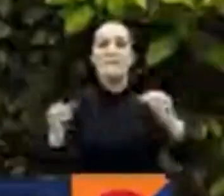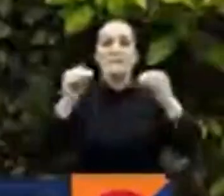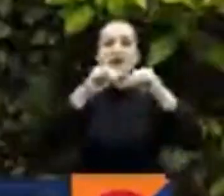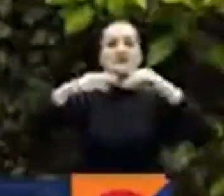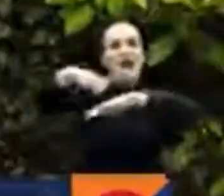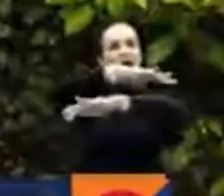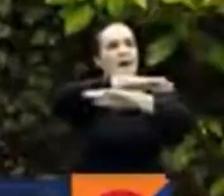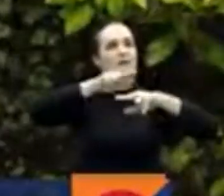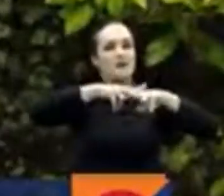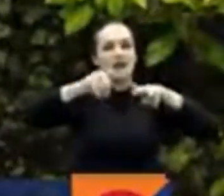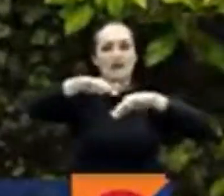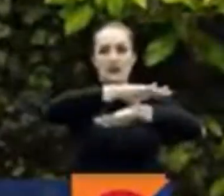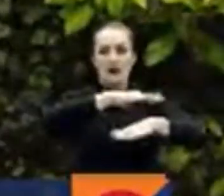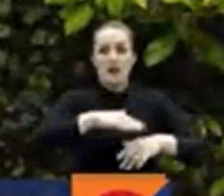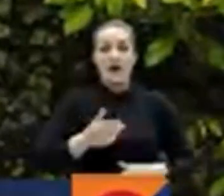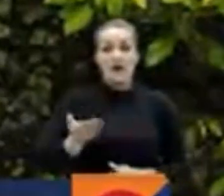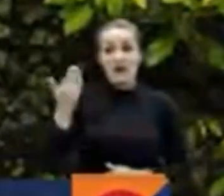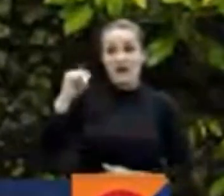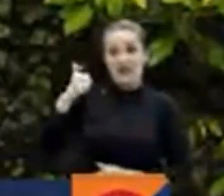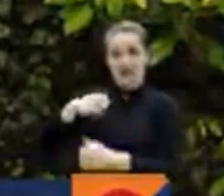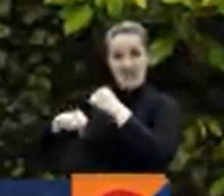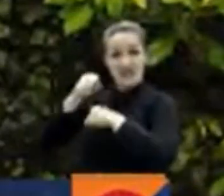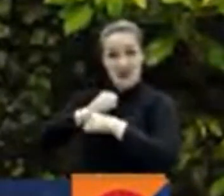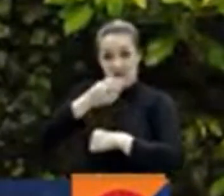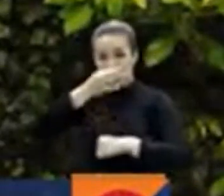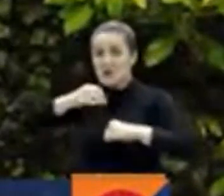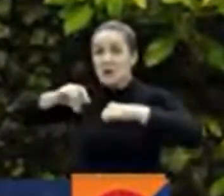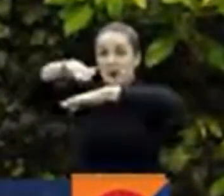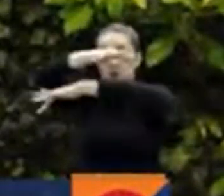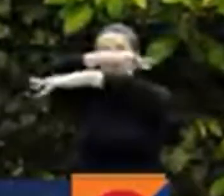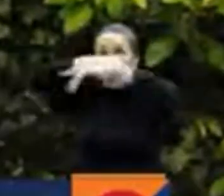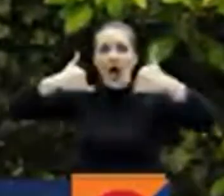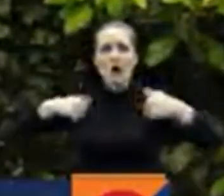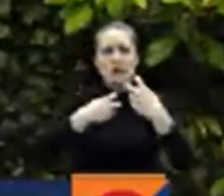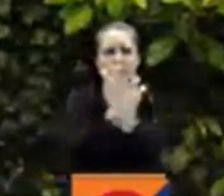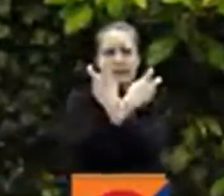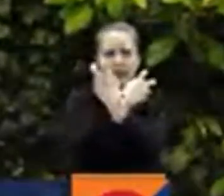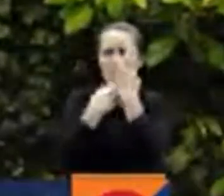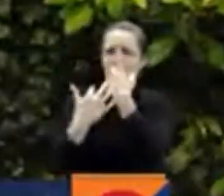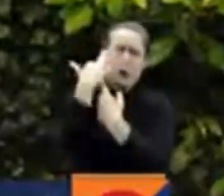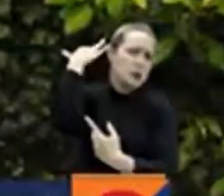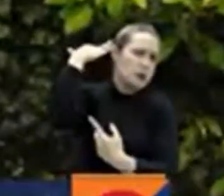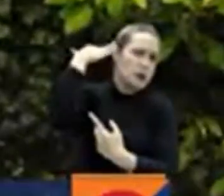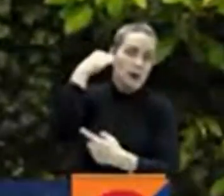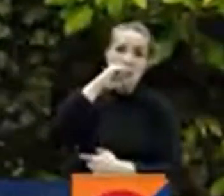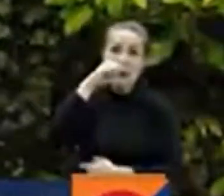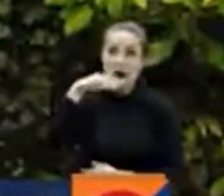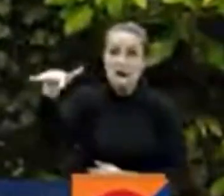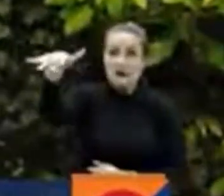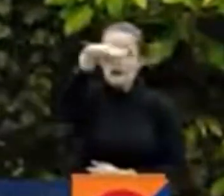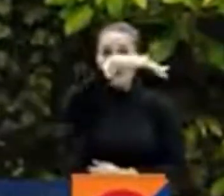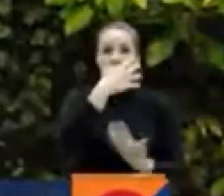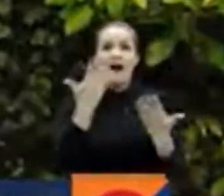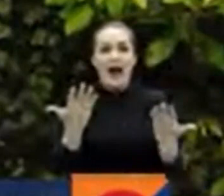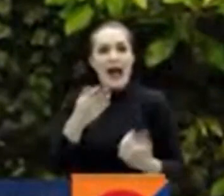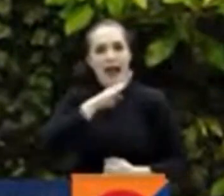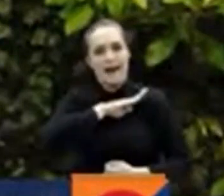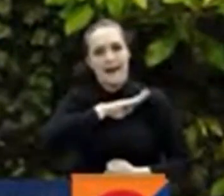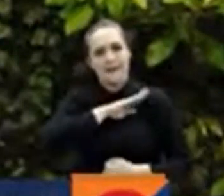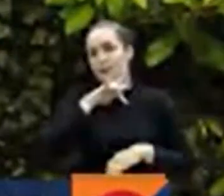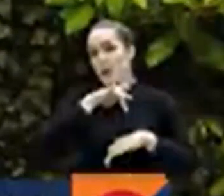teníamos un mal aire hoy tenemos un aire tóxico y por eso a los alcaldes nos toca